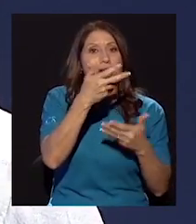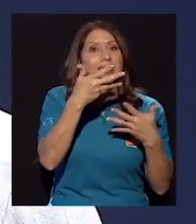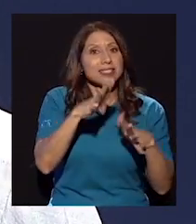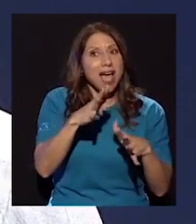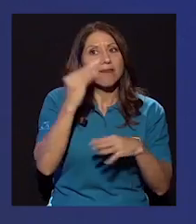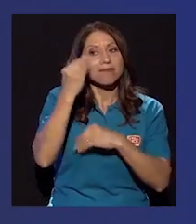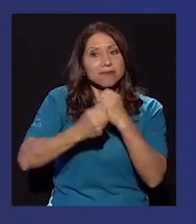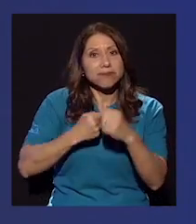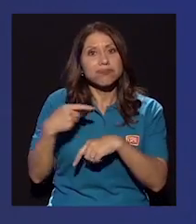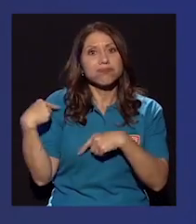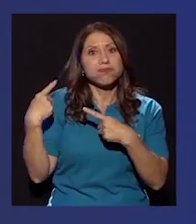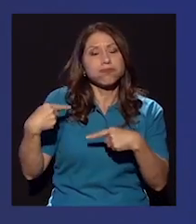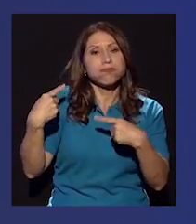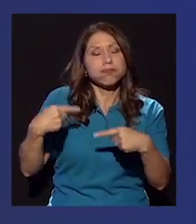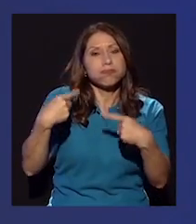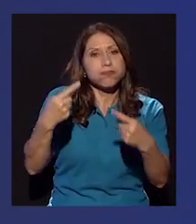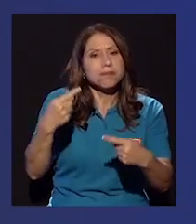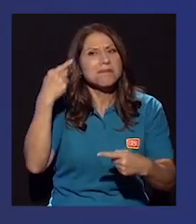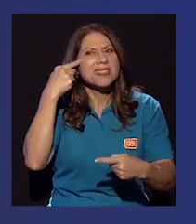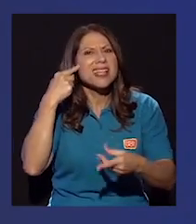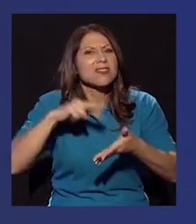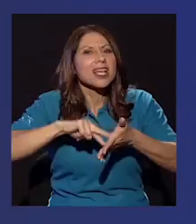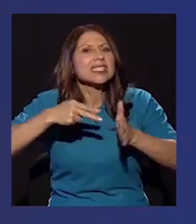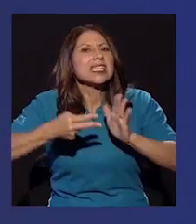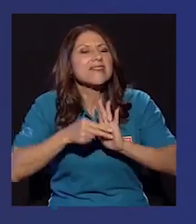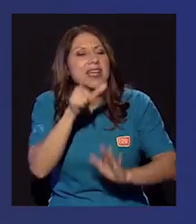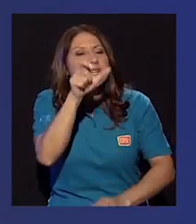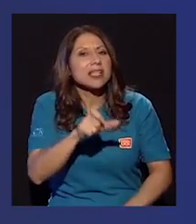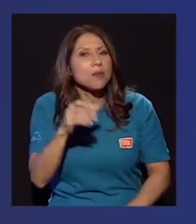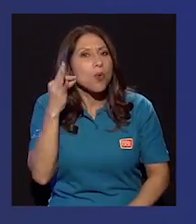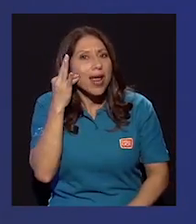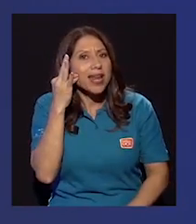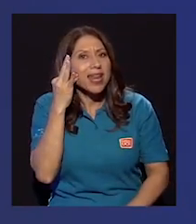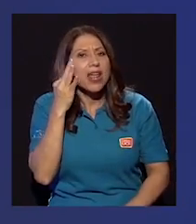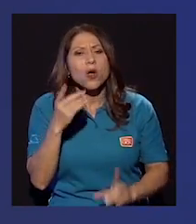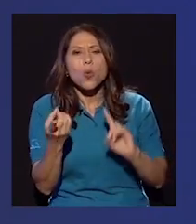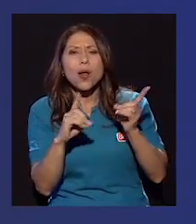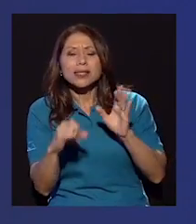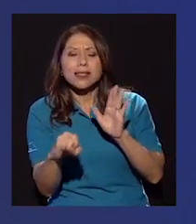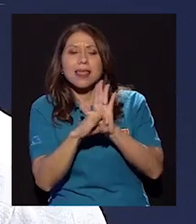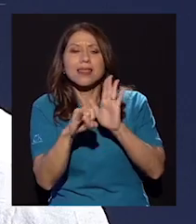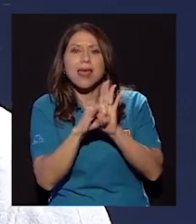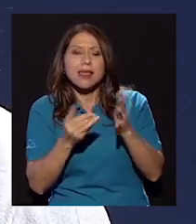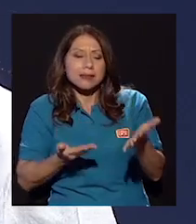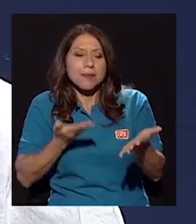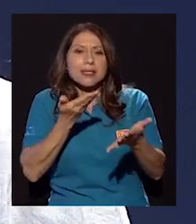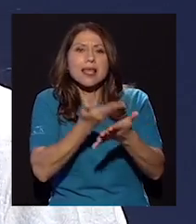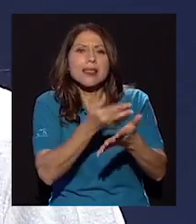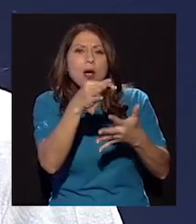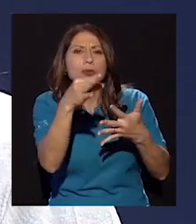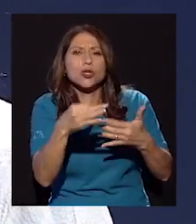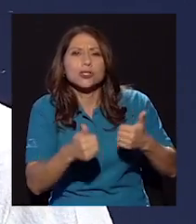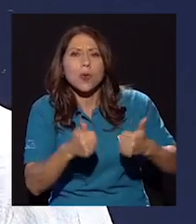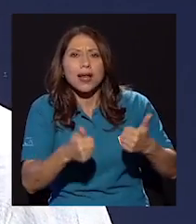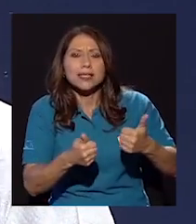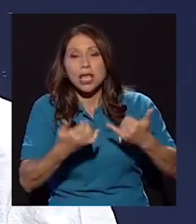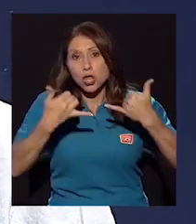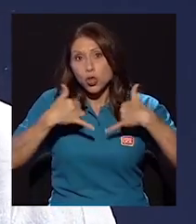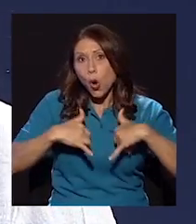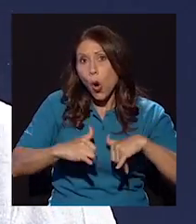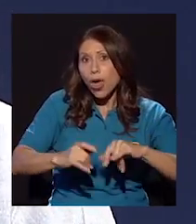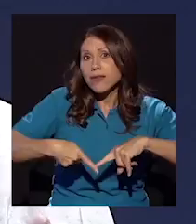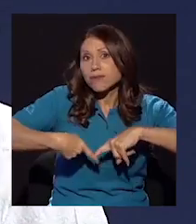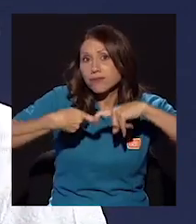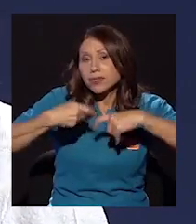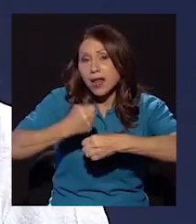decenios, ¿no? Repensando qué significa ser mujer, qué identidades se nos presentan, qué opciones tenemos... Y aunque todavía hay mucho trabajo por hacer ahí,